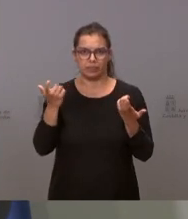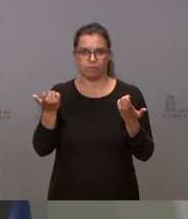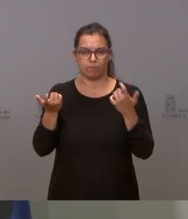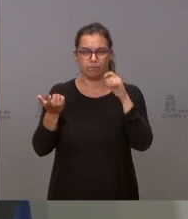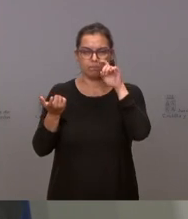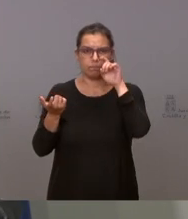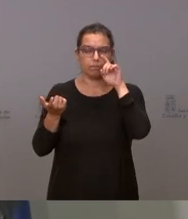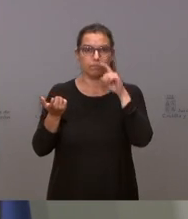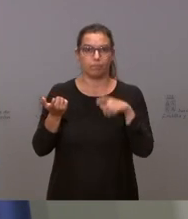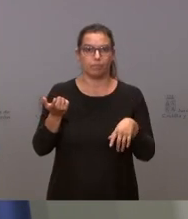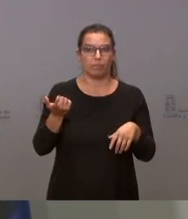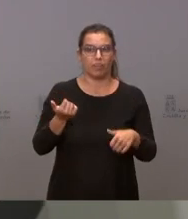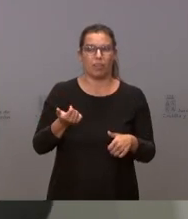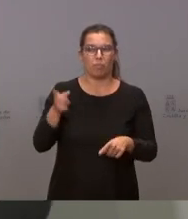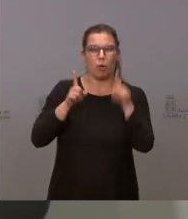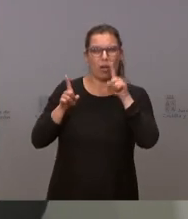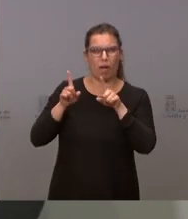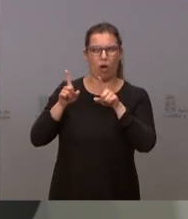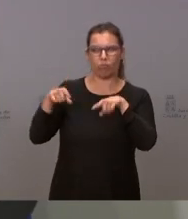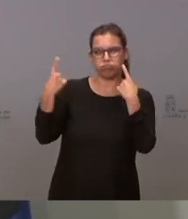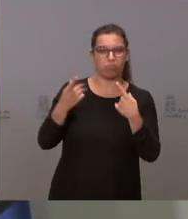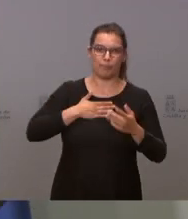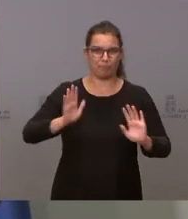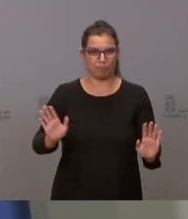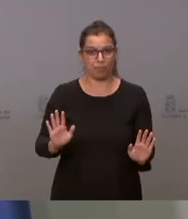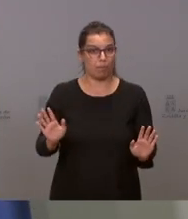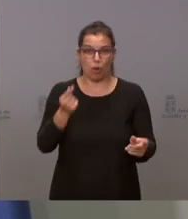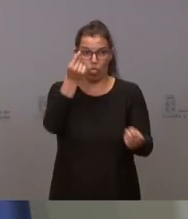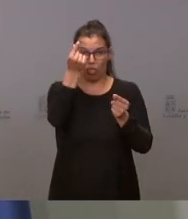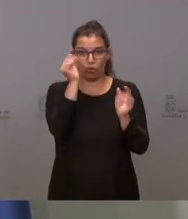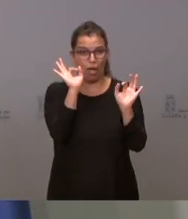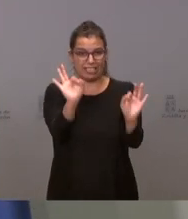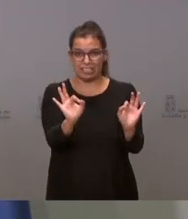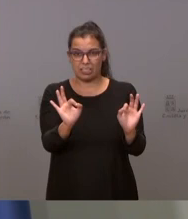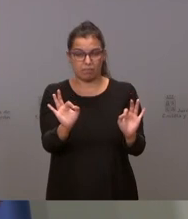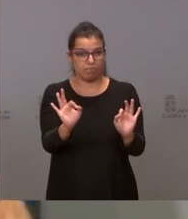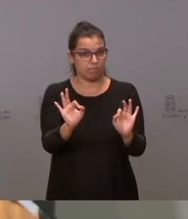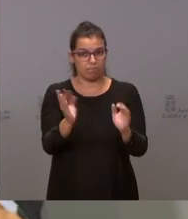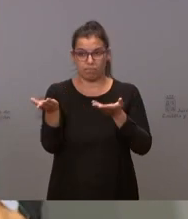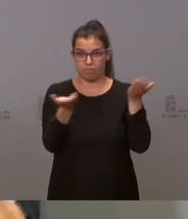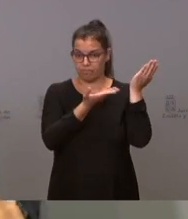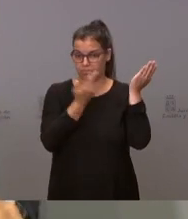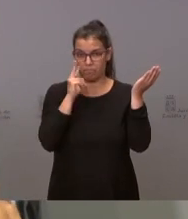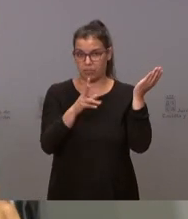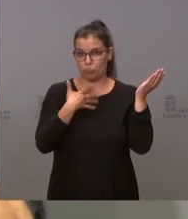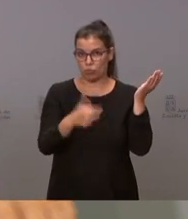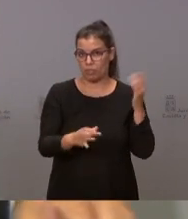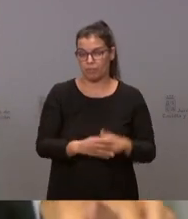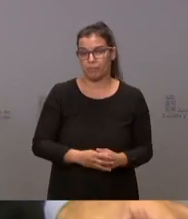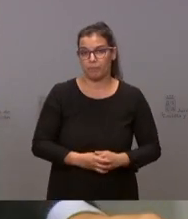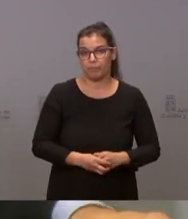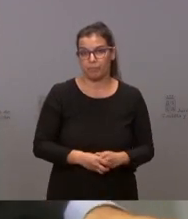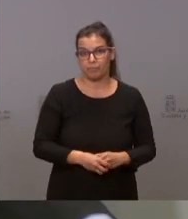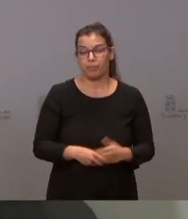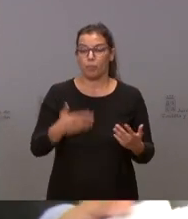No queremos entrar en más polémicas. Los números son los números y están ahí. Pero lo que sí